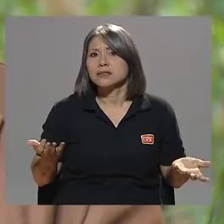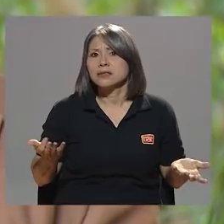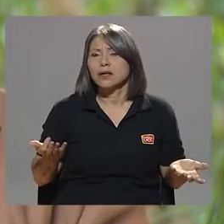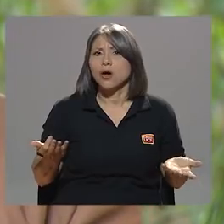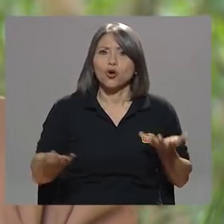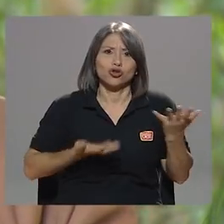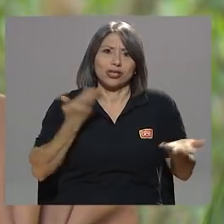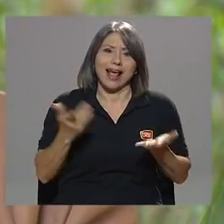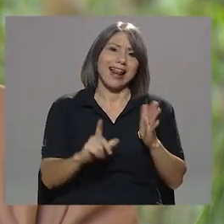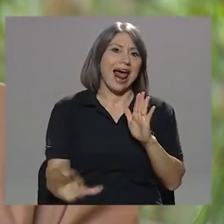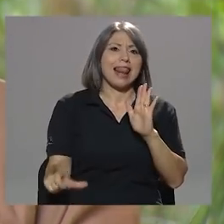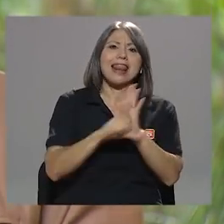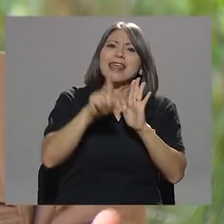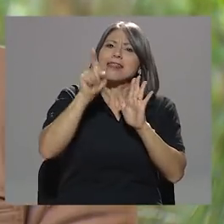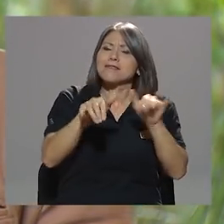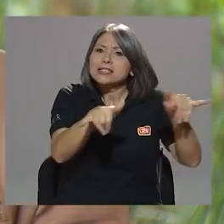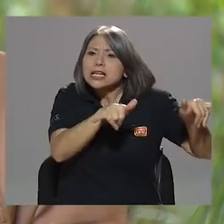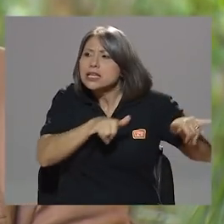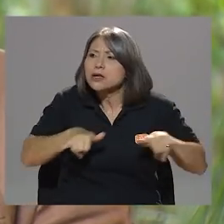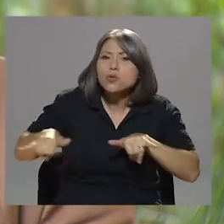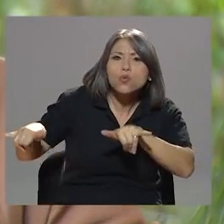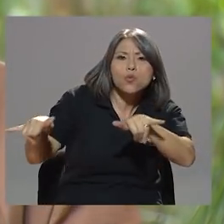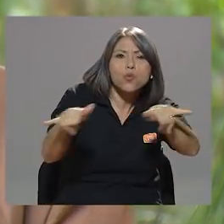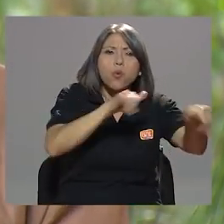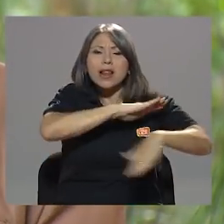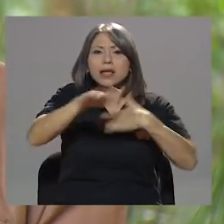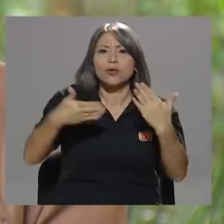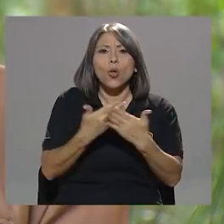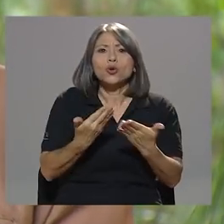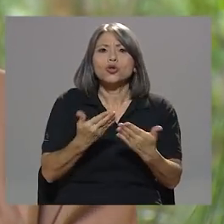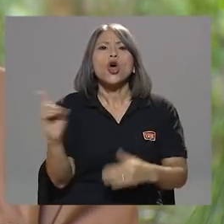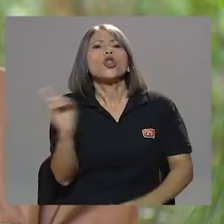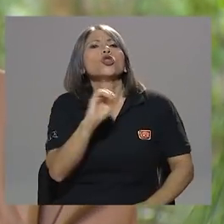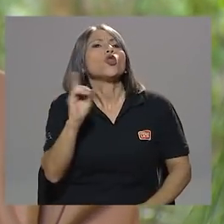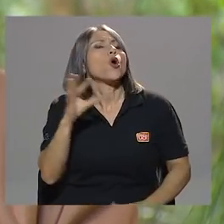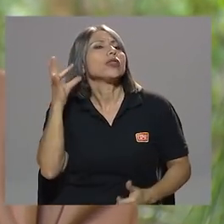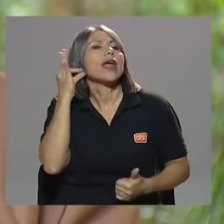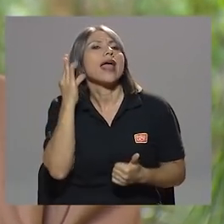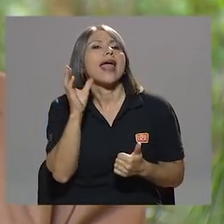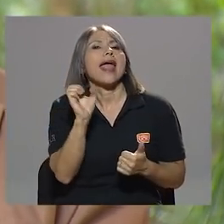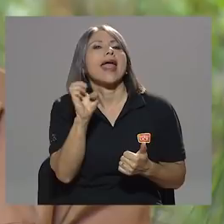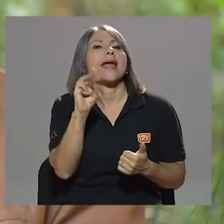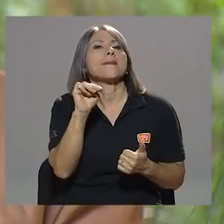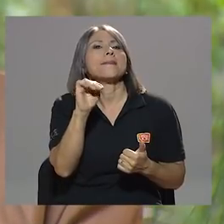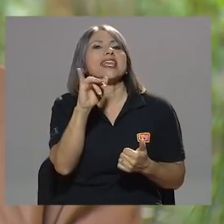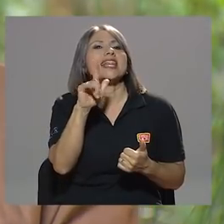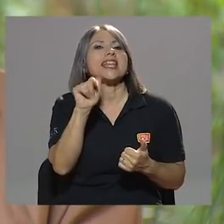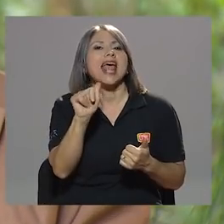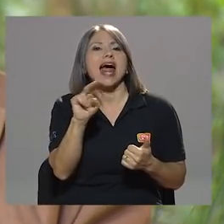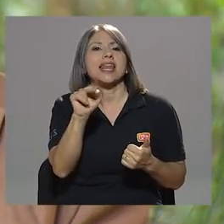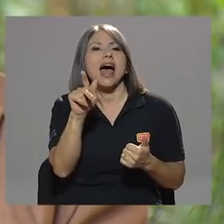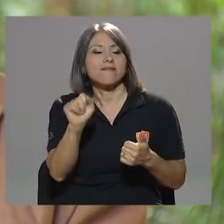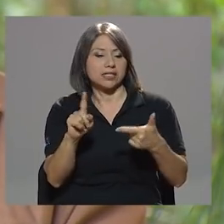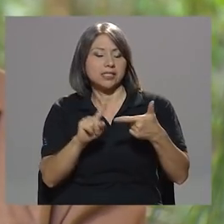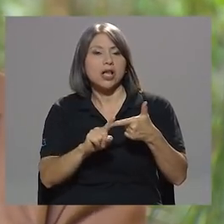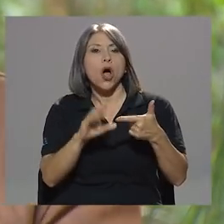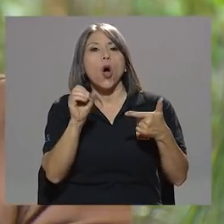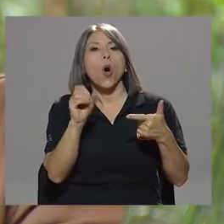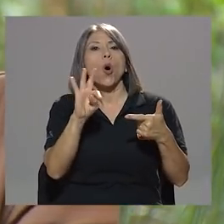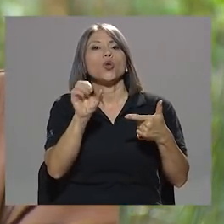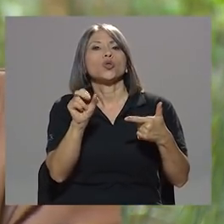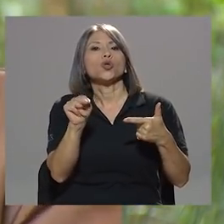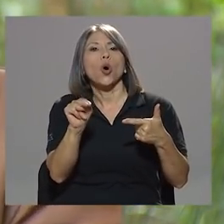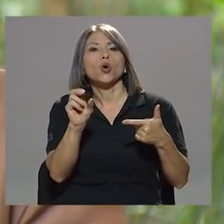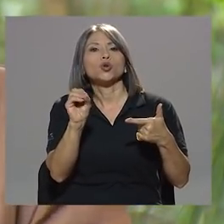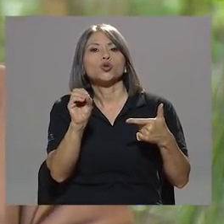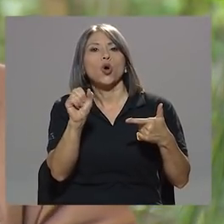O sea, la ley debe ser igual para todos. ¿Dónde está doña Emilia Navas? ¿Dónde está Otón Solís? ¿Dónde